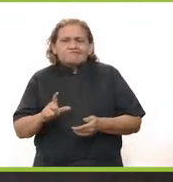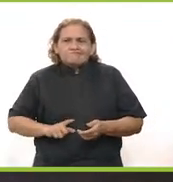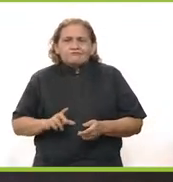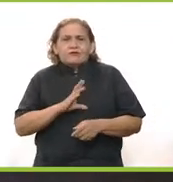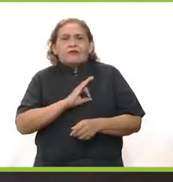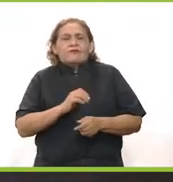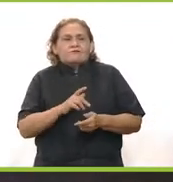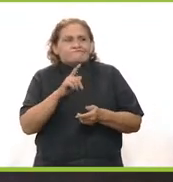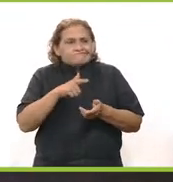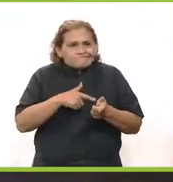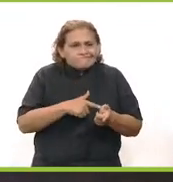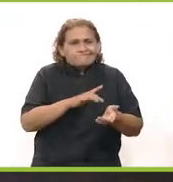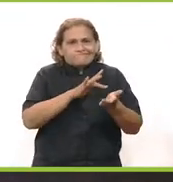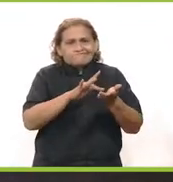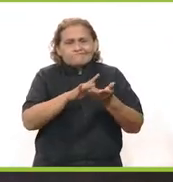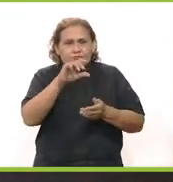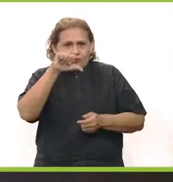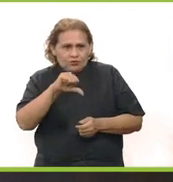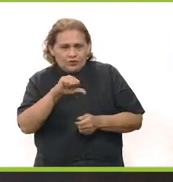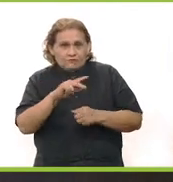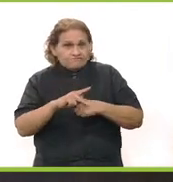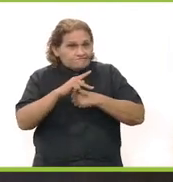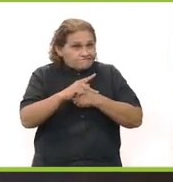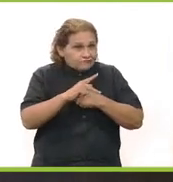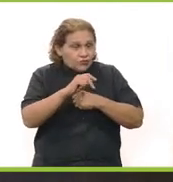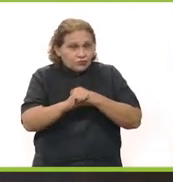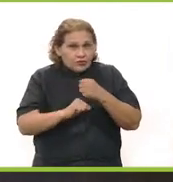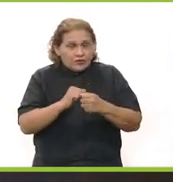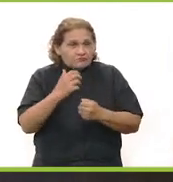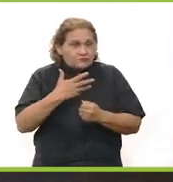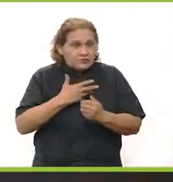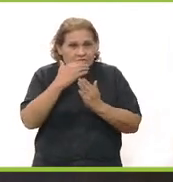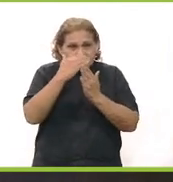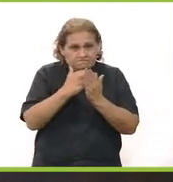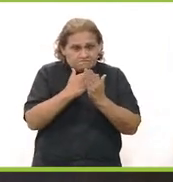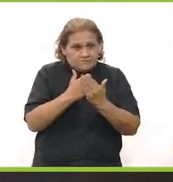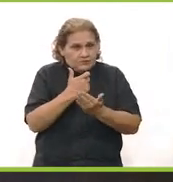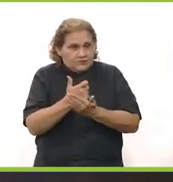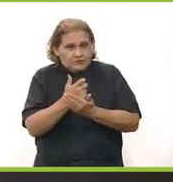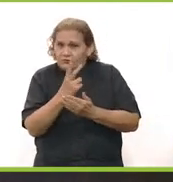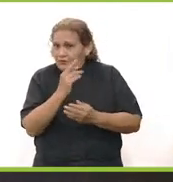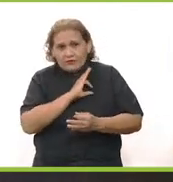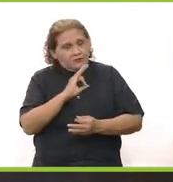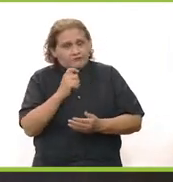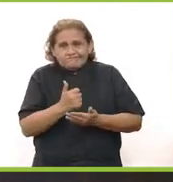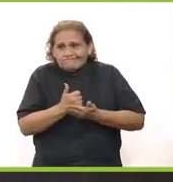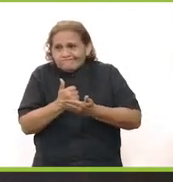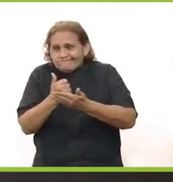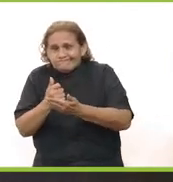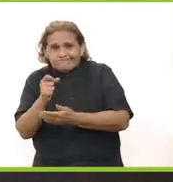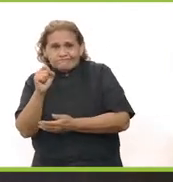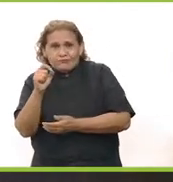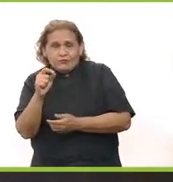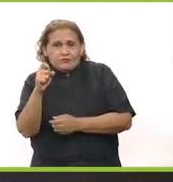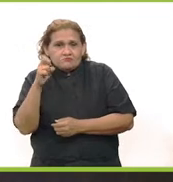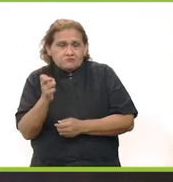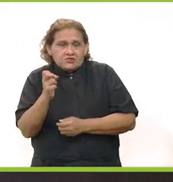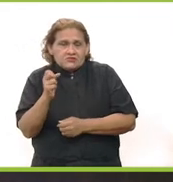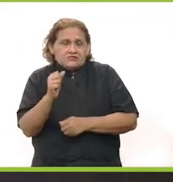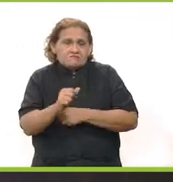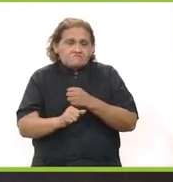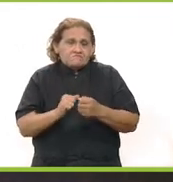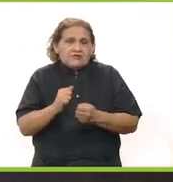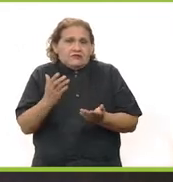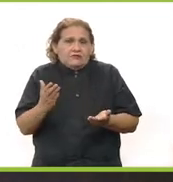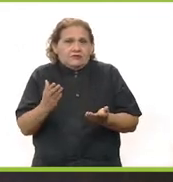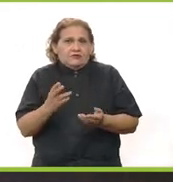Bueno, el gobierno quiere dinero para poder seguir apoyando porque hoy, el próximo año, al tener menos dinero no vamos a poder apoyar lo mismo